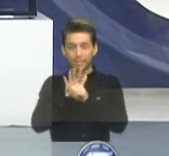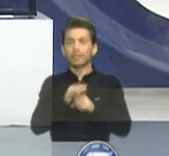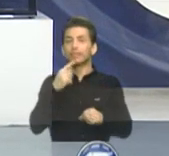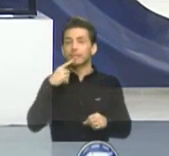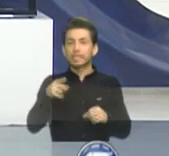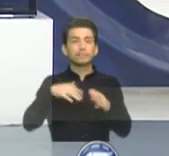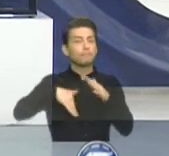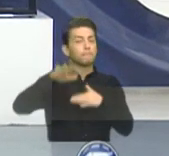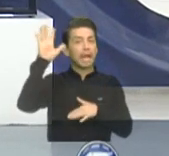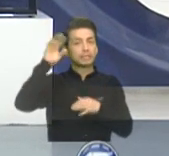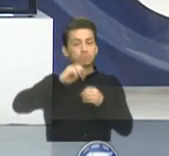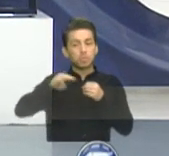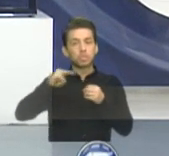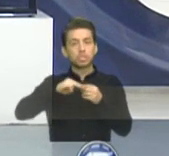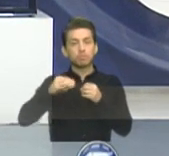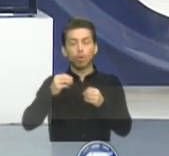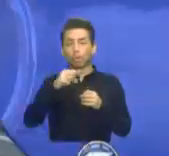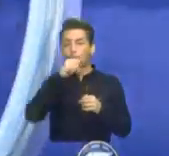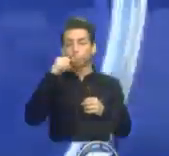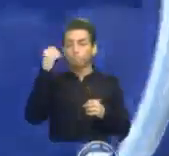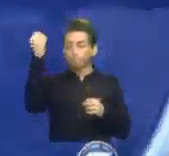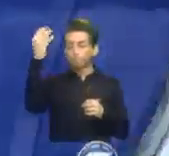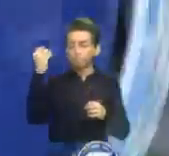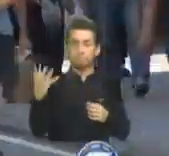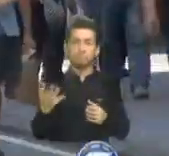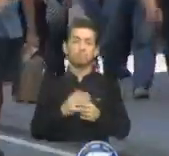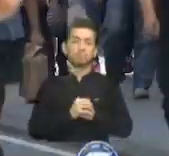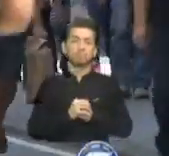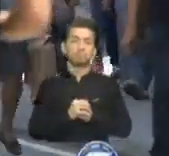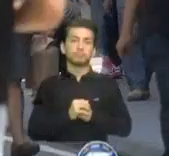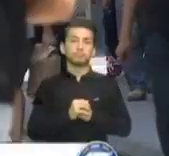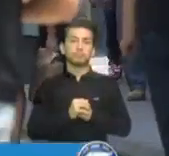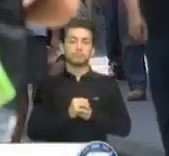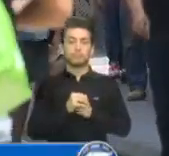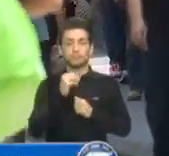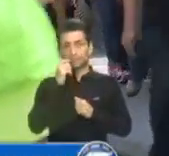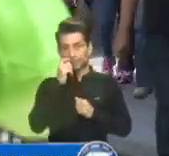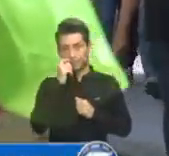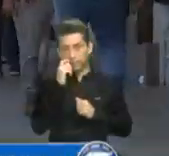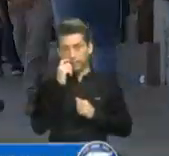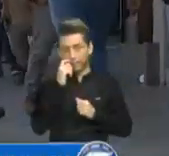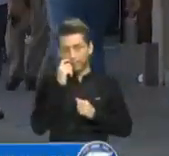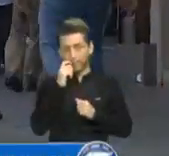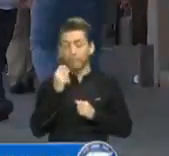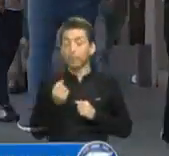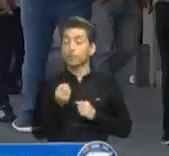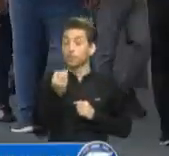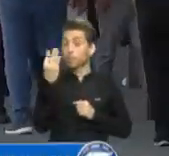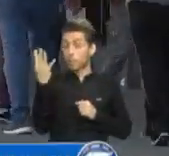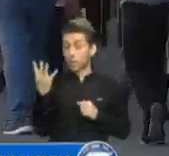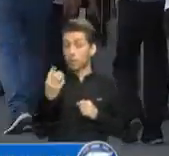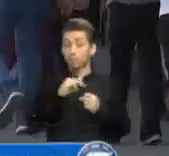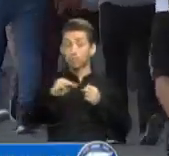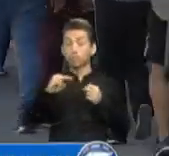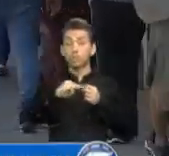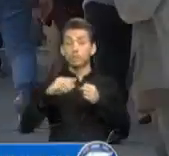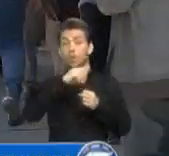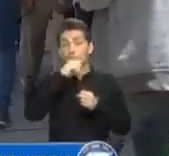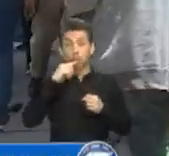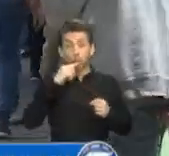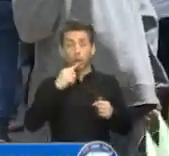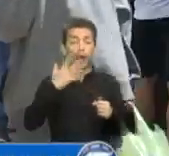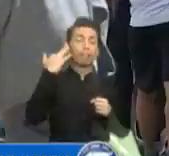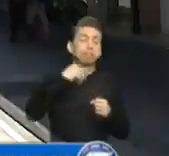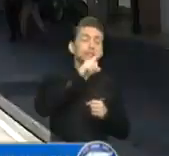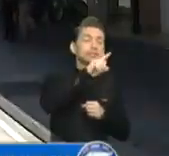municipios en color rojo. El número de municipios en color rojo aumentó de 152 a